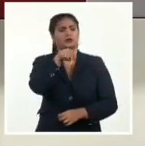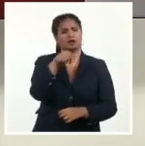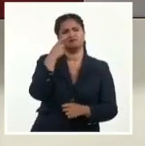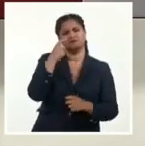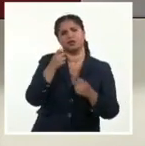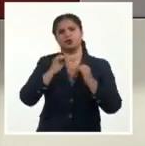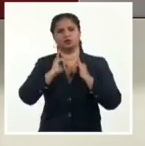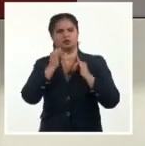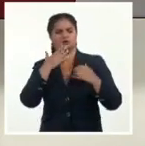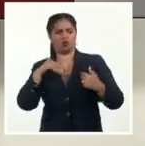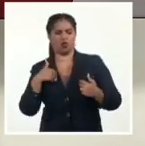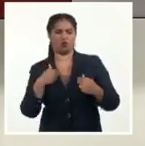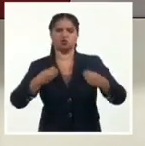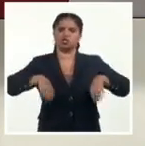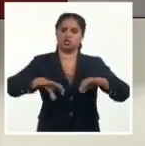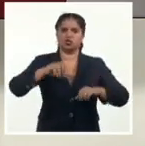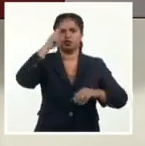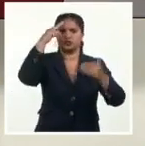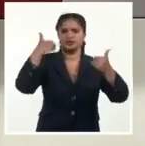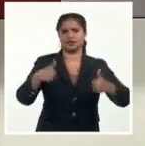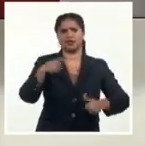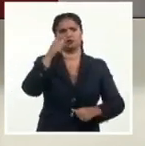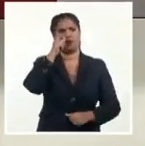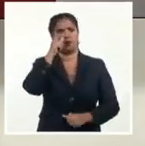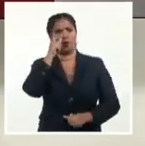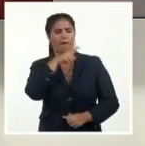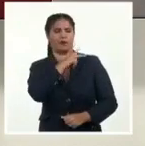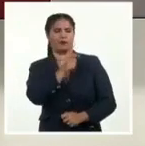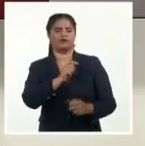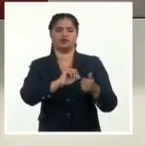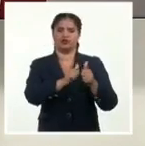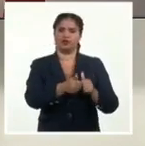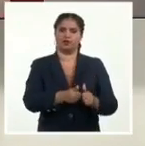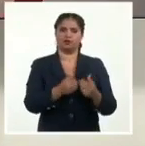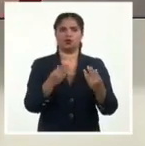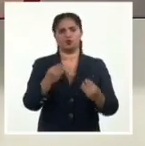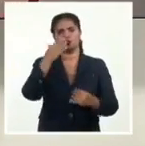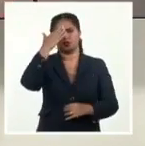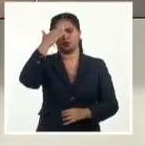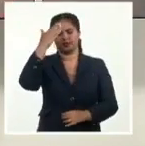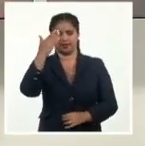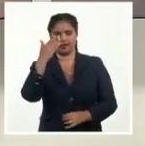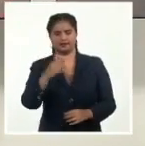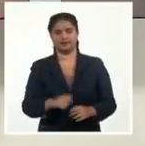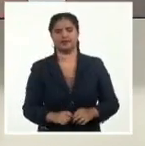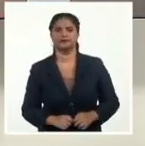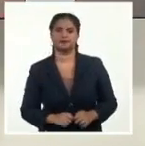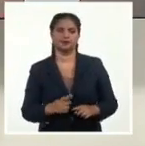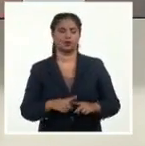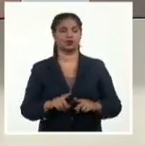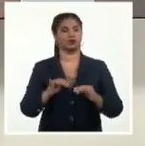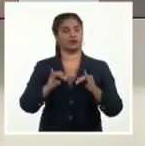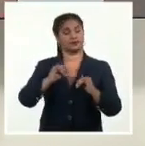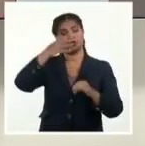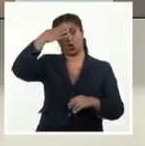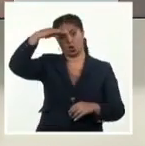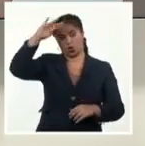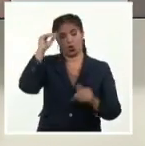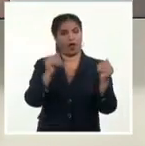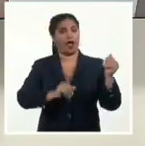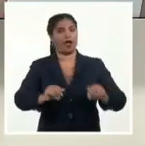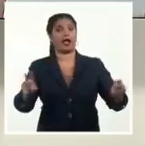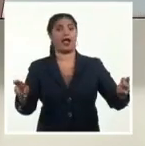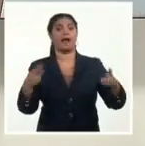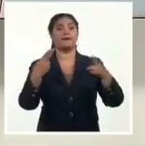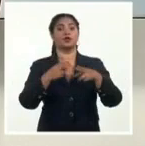su estado de salud. Muchas gracias a todos los que están pendientes a nuestros campeones. En otros temas, Cuba estará representada en el Campeonato